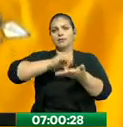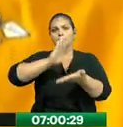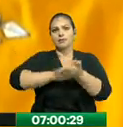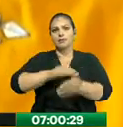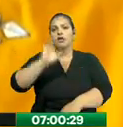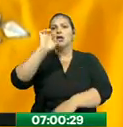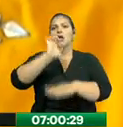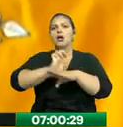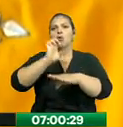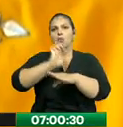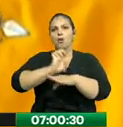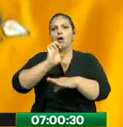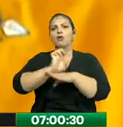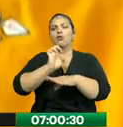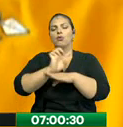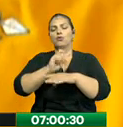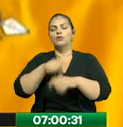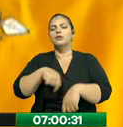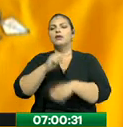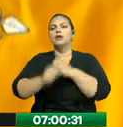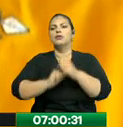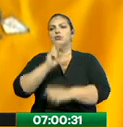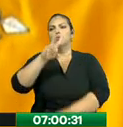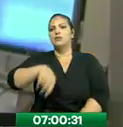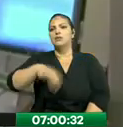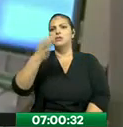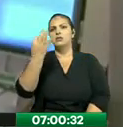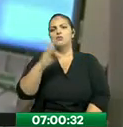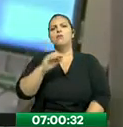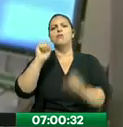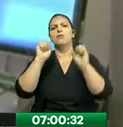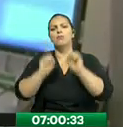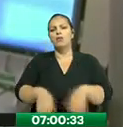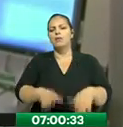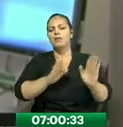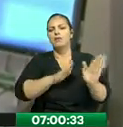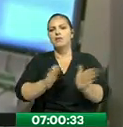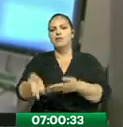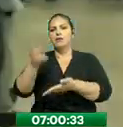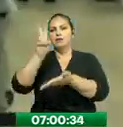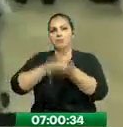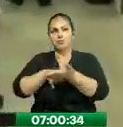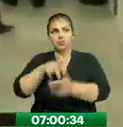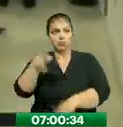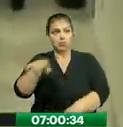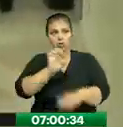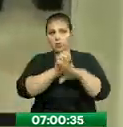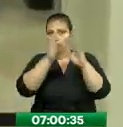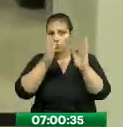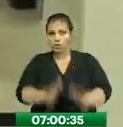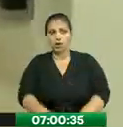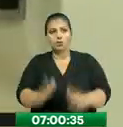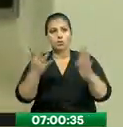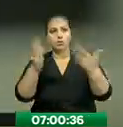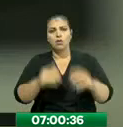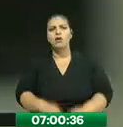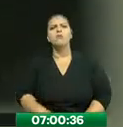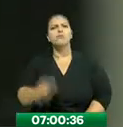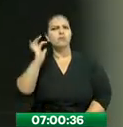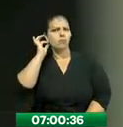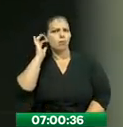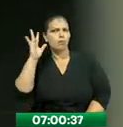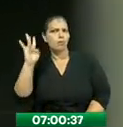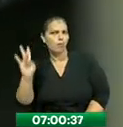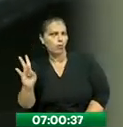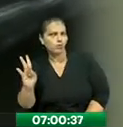2019 por cuarto año consecutivo, pero si usted no es ecuatoriano, puede postular si su cónyuge nació en el